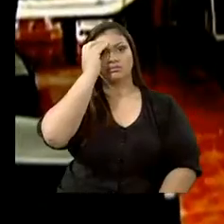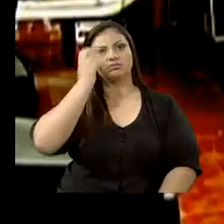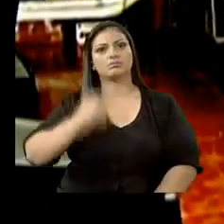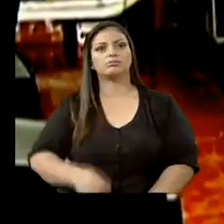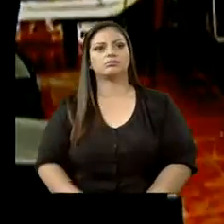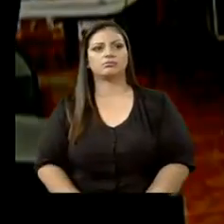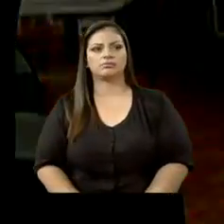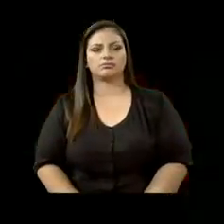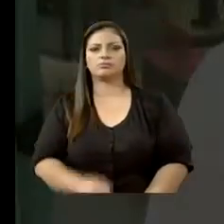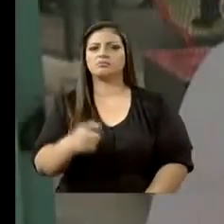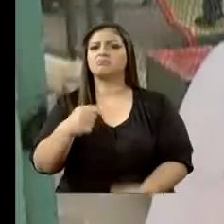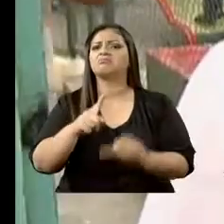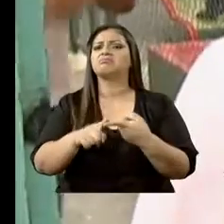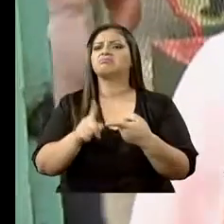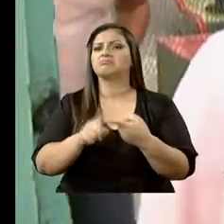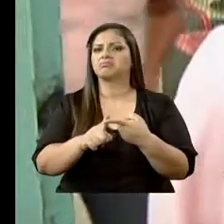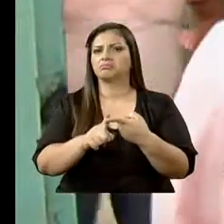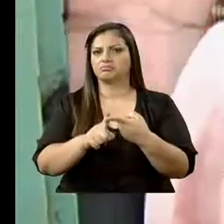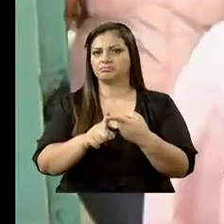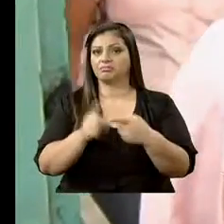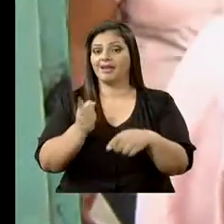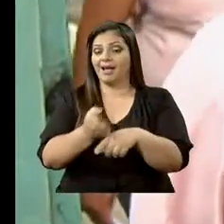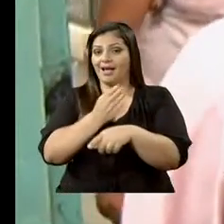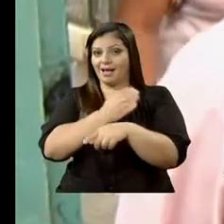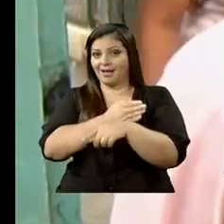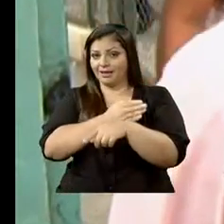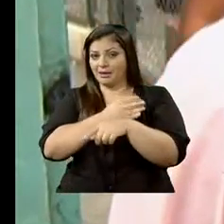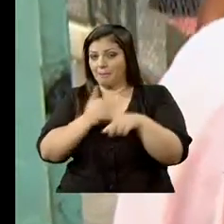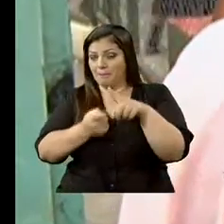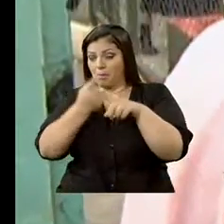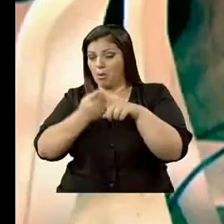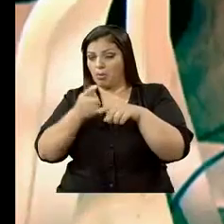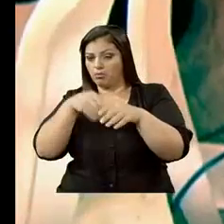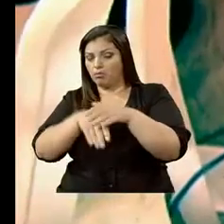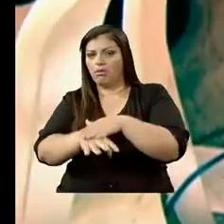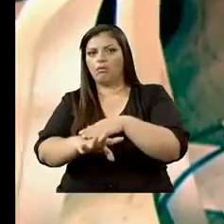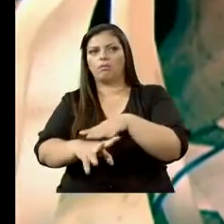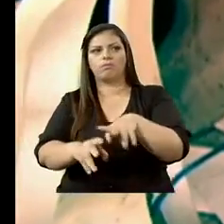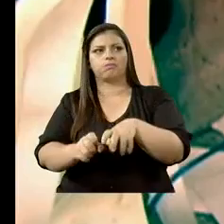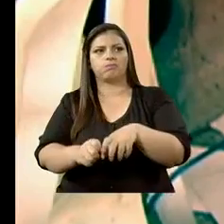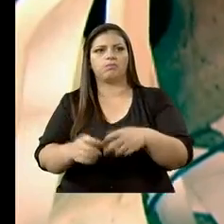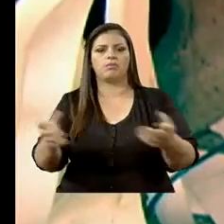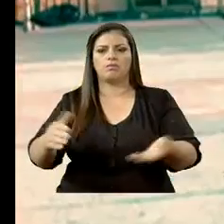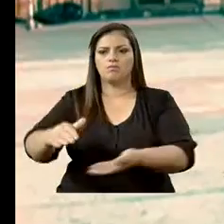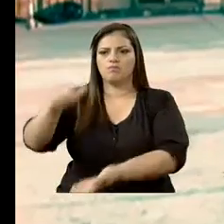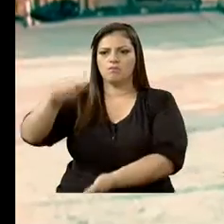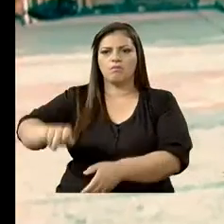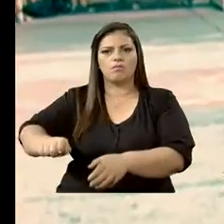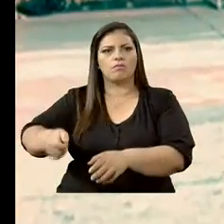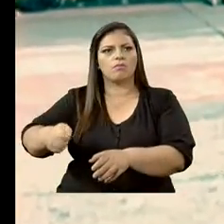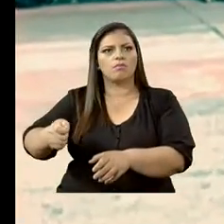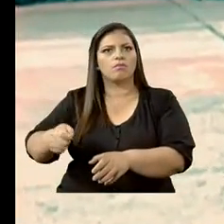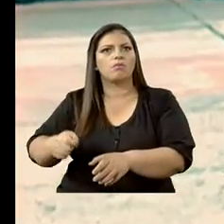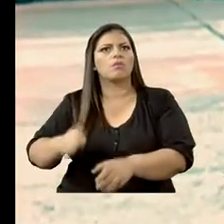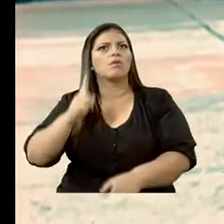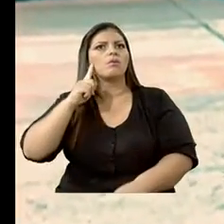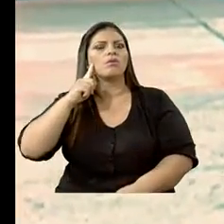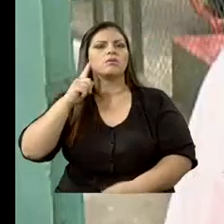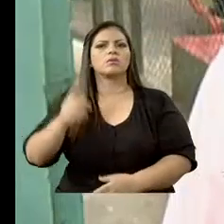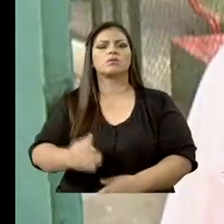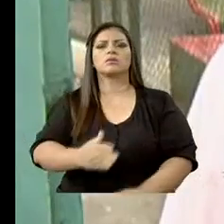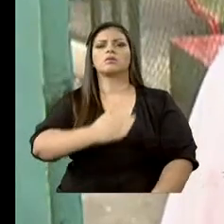en cada robo. Primero se llevaron todo el equipo de sonido, o sea, no tenemos cómo cantar el himno nacional.